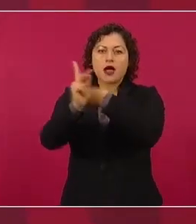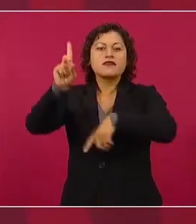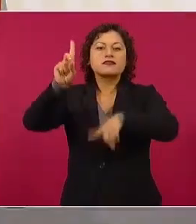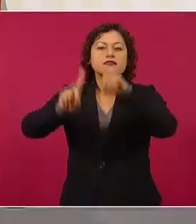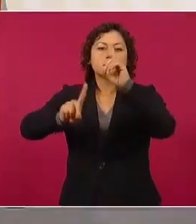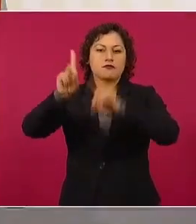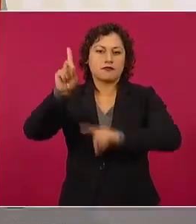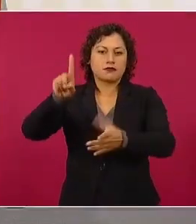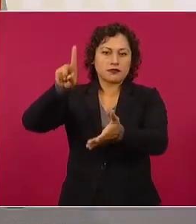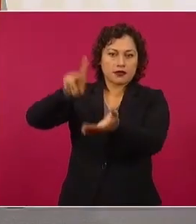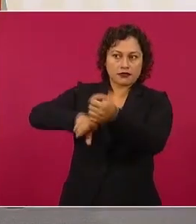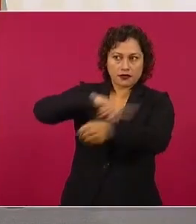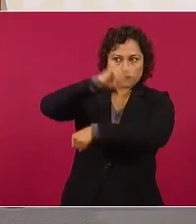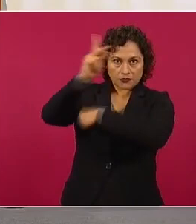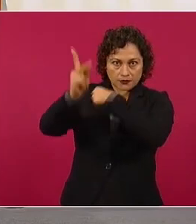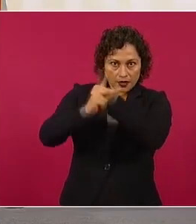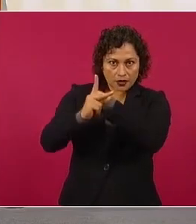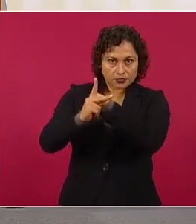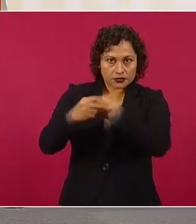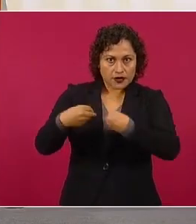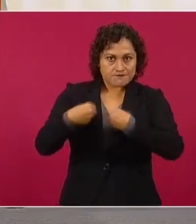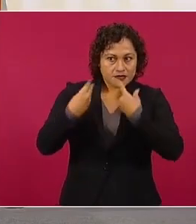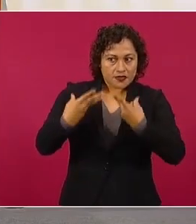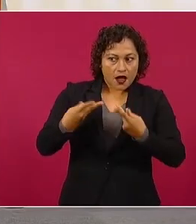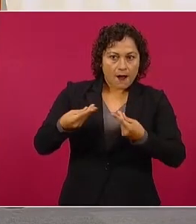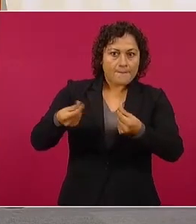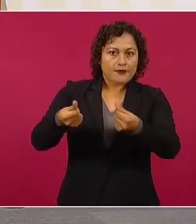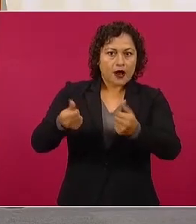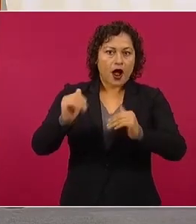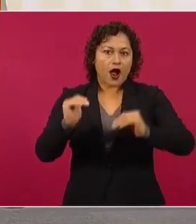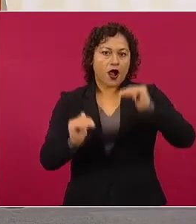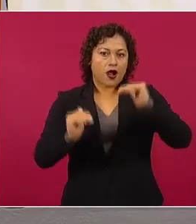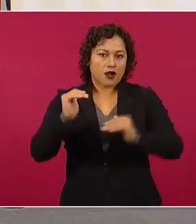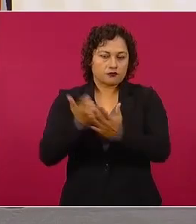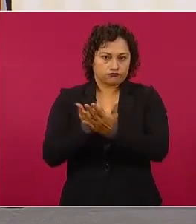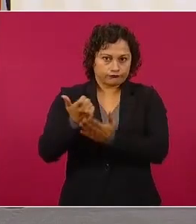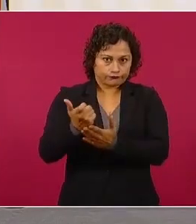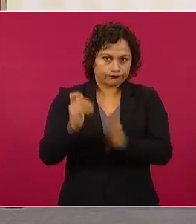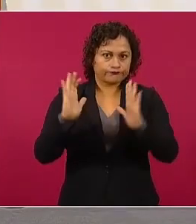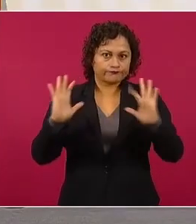costo de vida, tenga